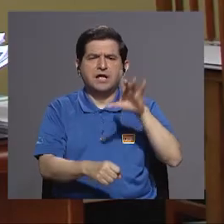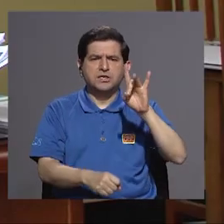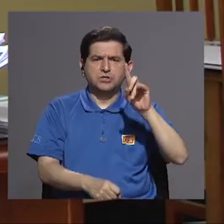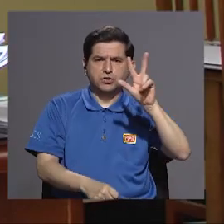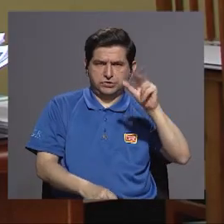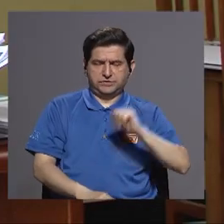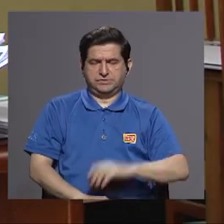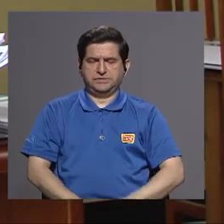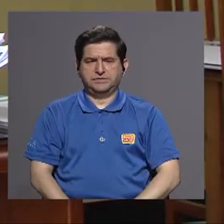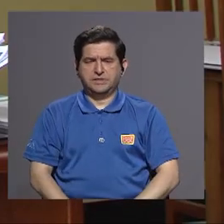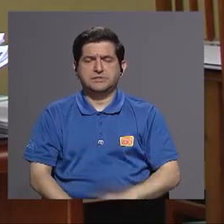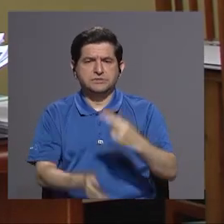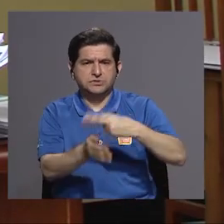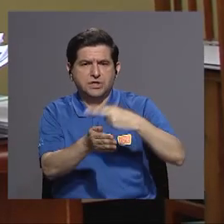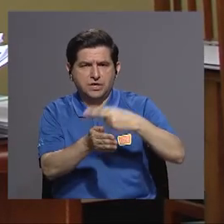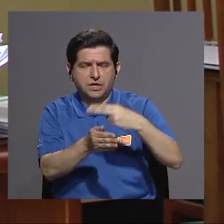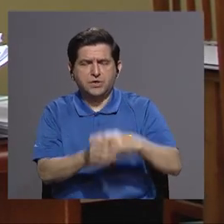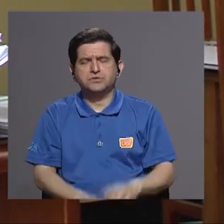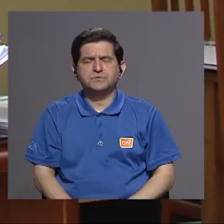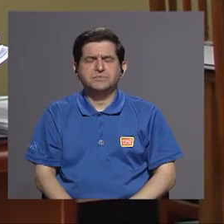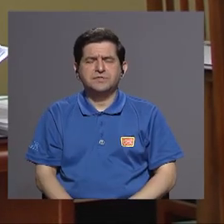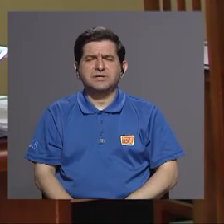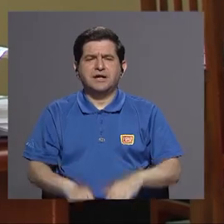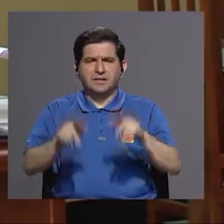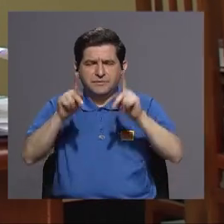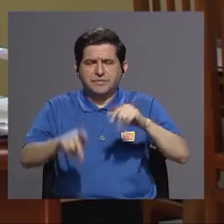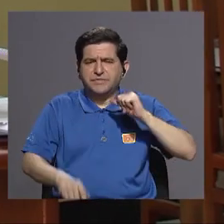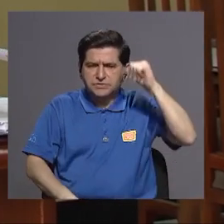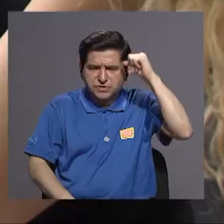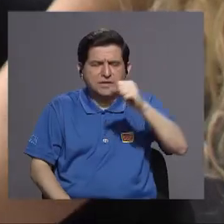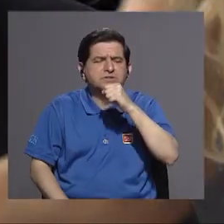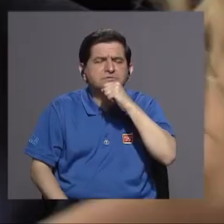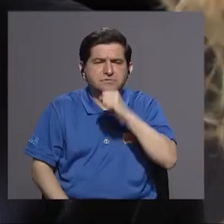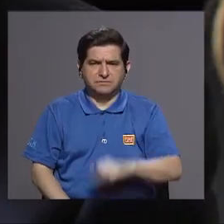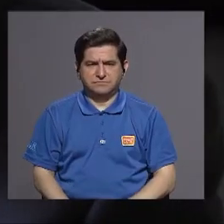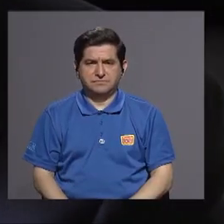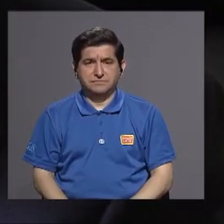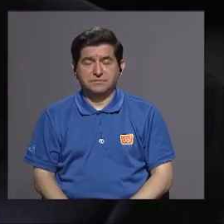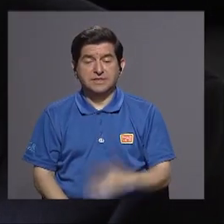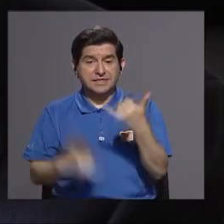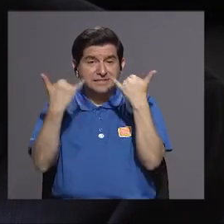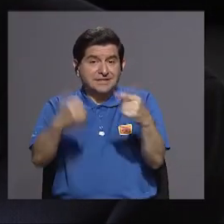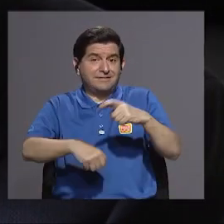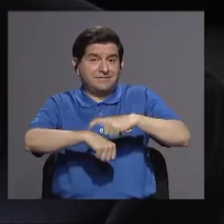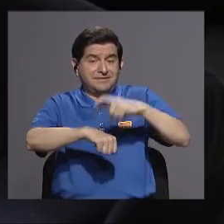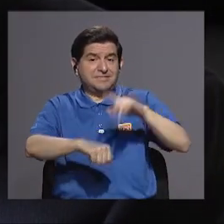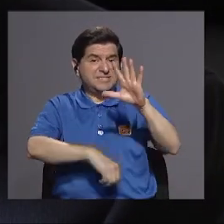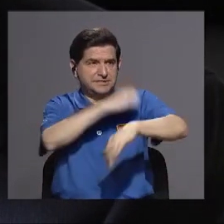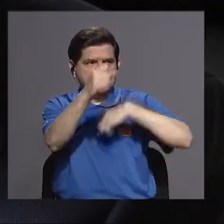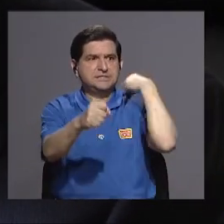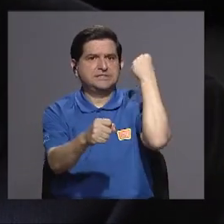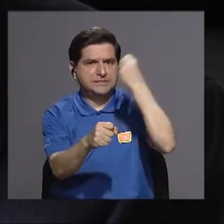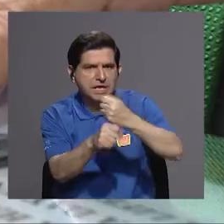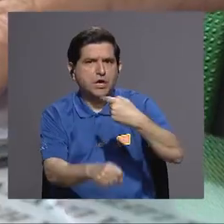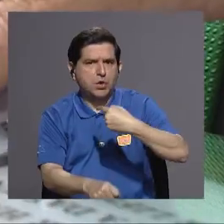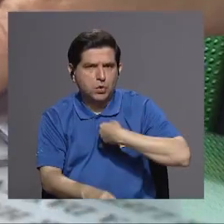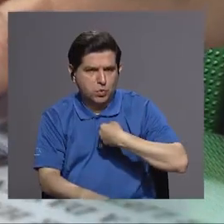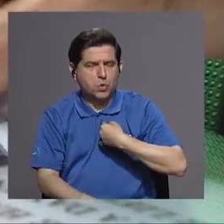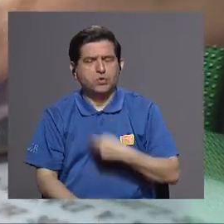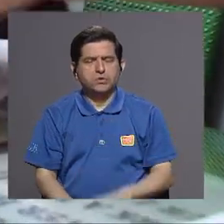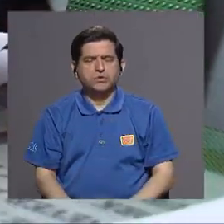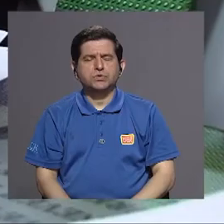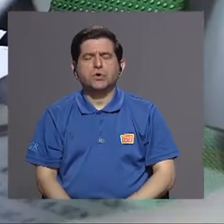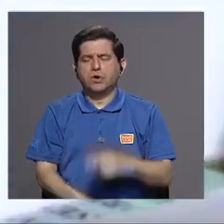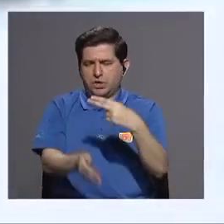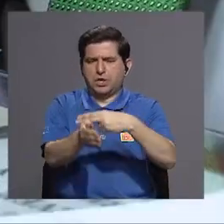en el hospital geriátrico ya era más este tenía ya como cinco años de ser